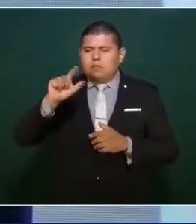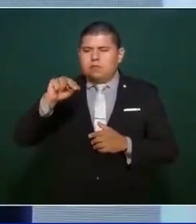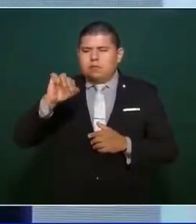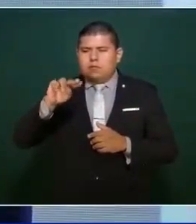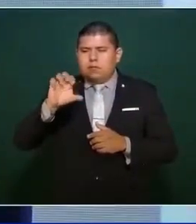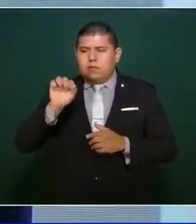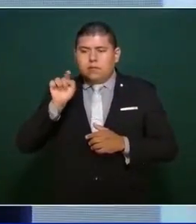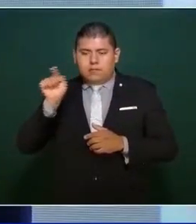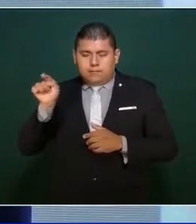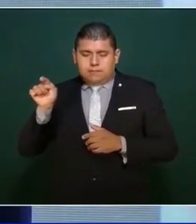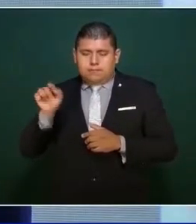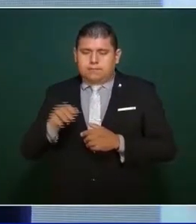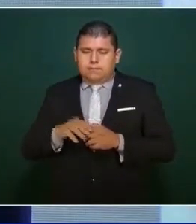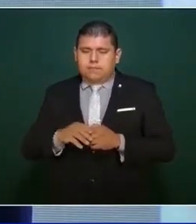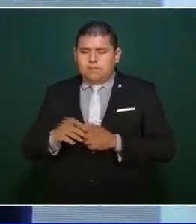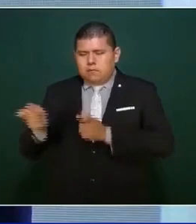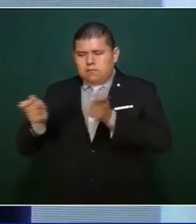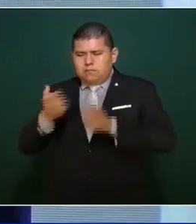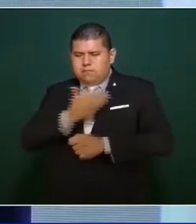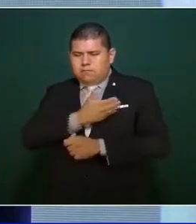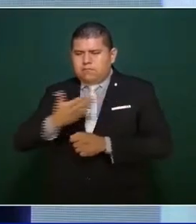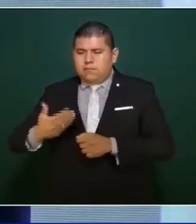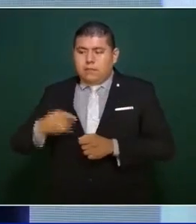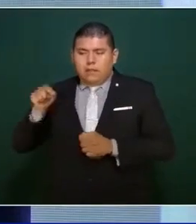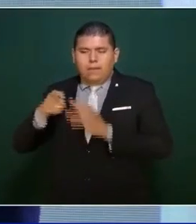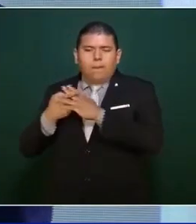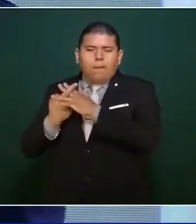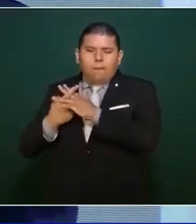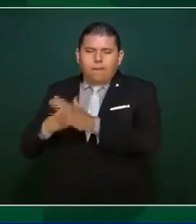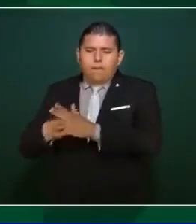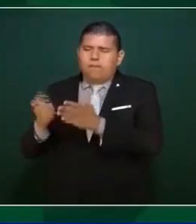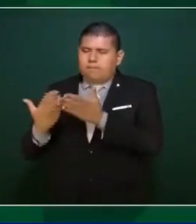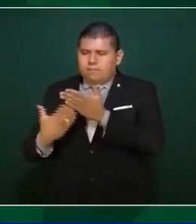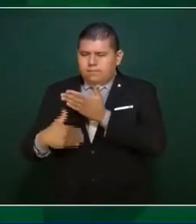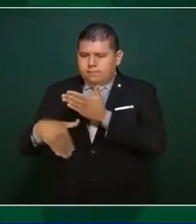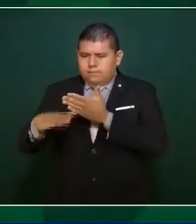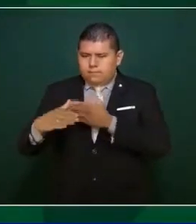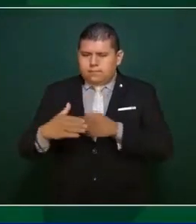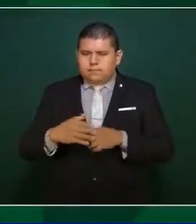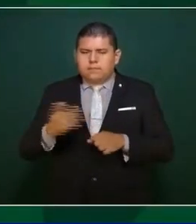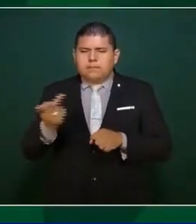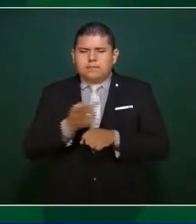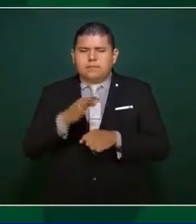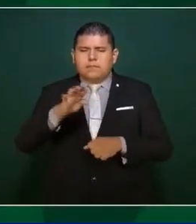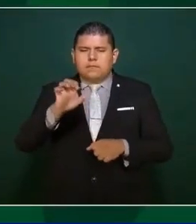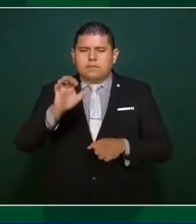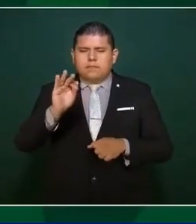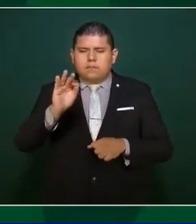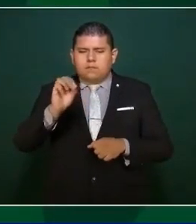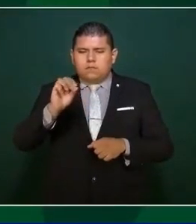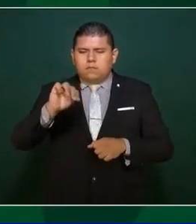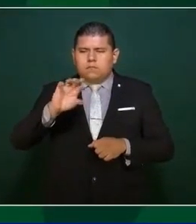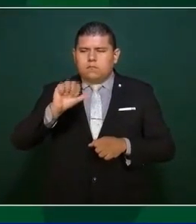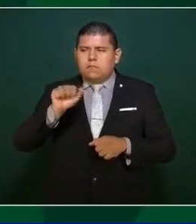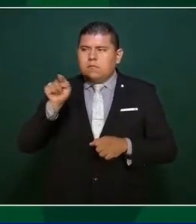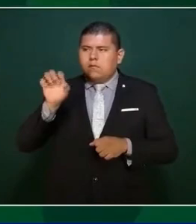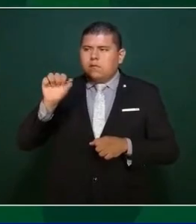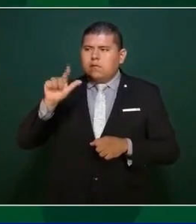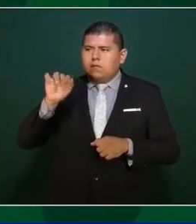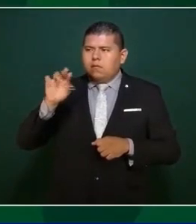de Gortar. cuando Reforma cuestionó a Salinas,